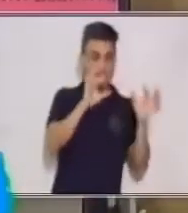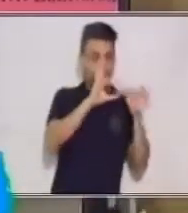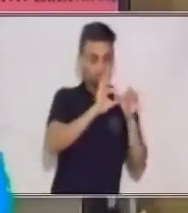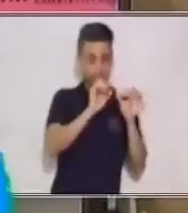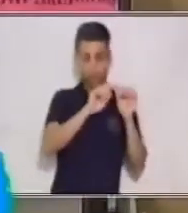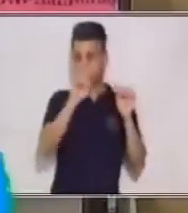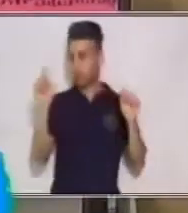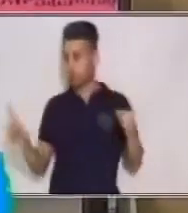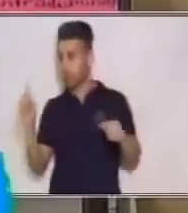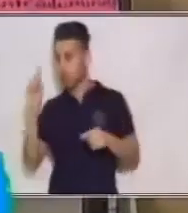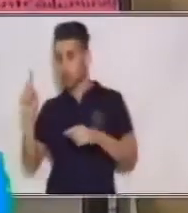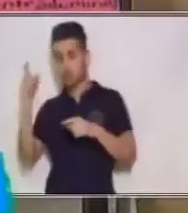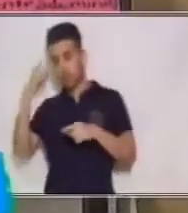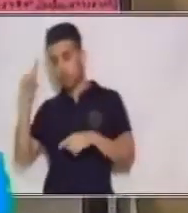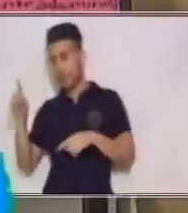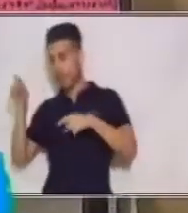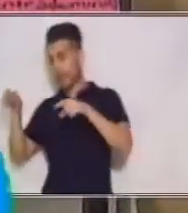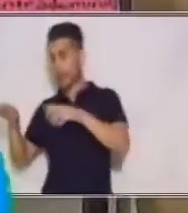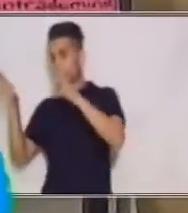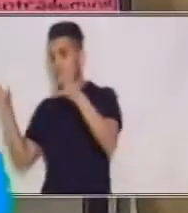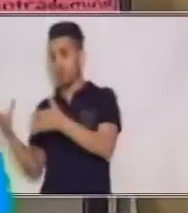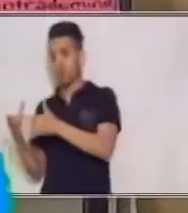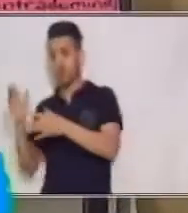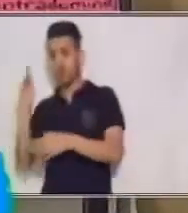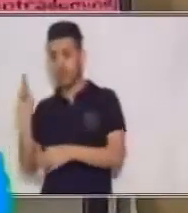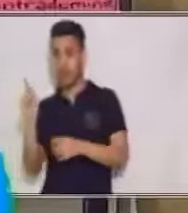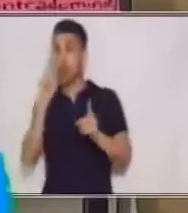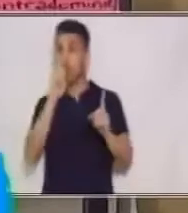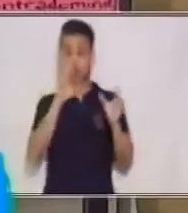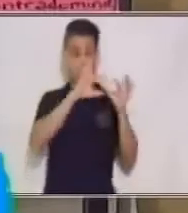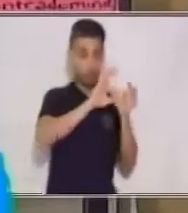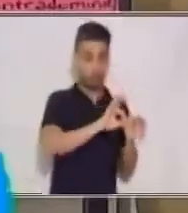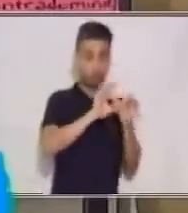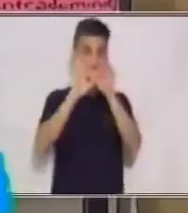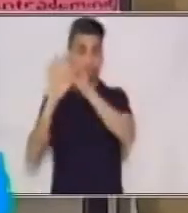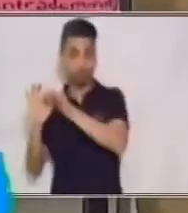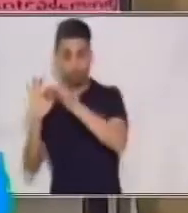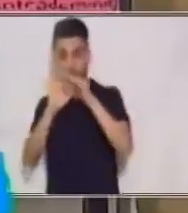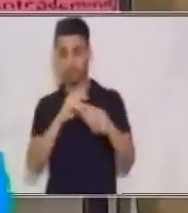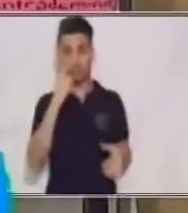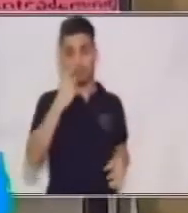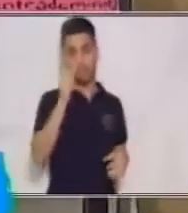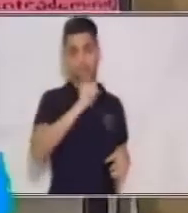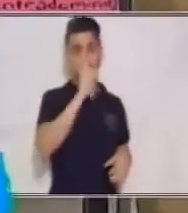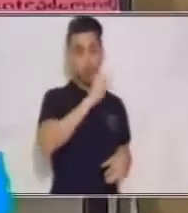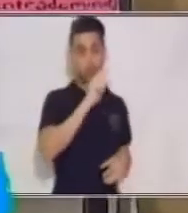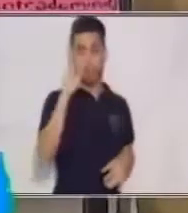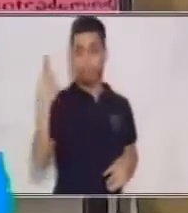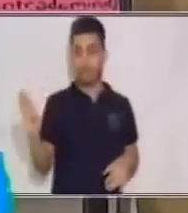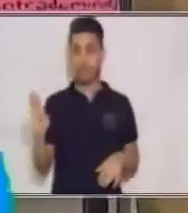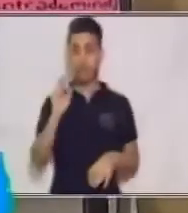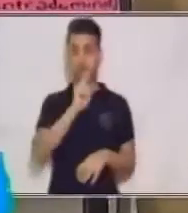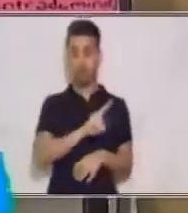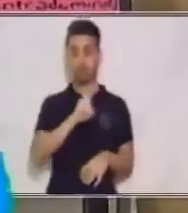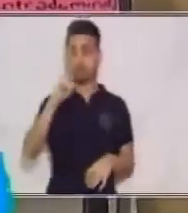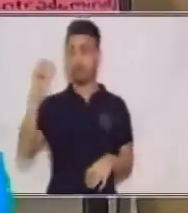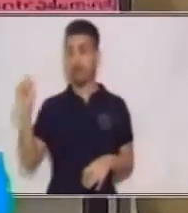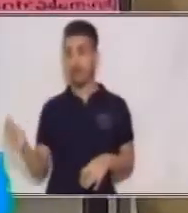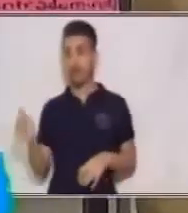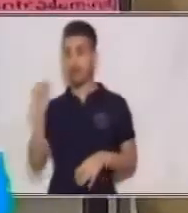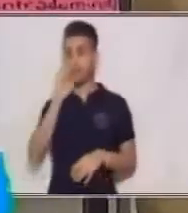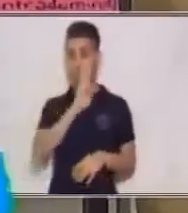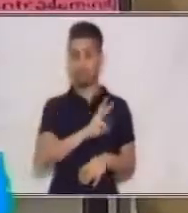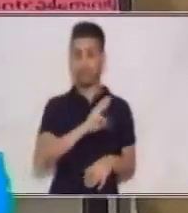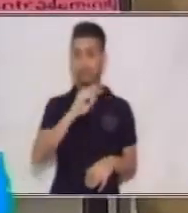un elemento del contradominio? 1 con B, 2 con A, 3